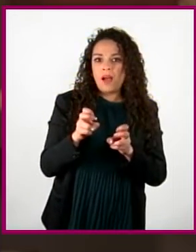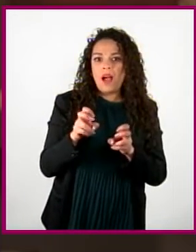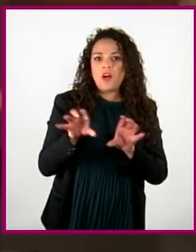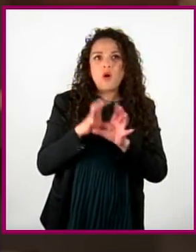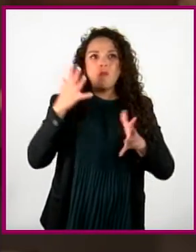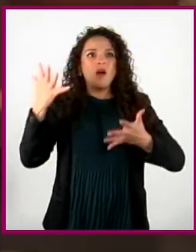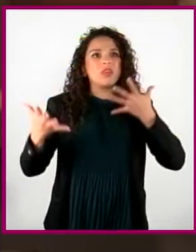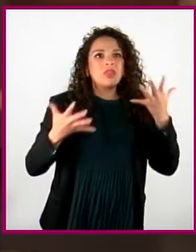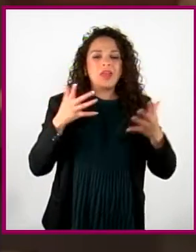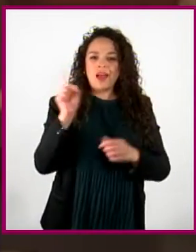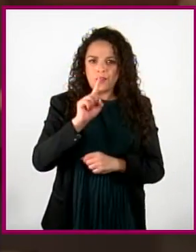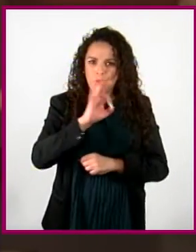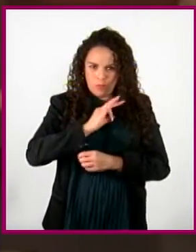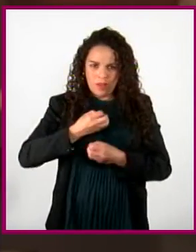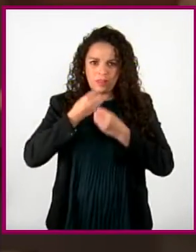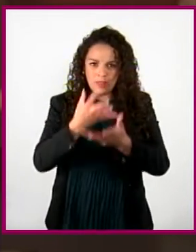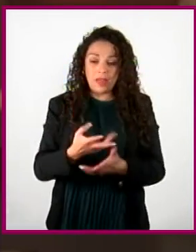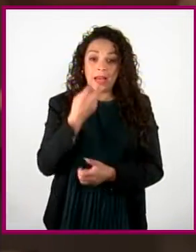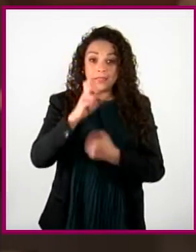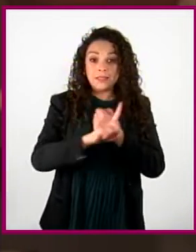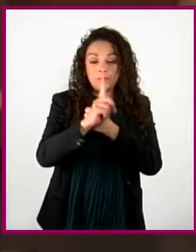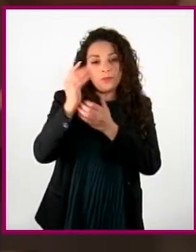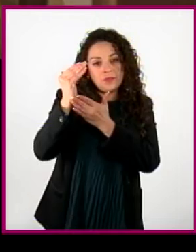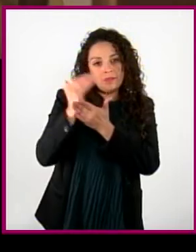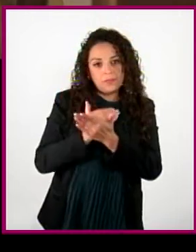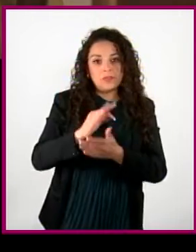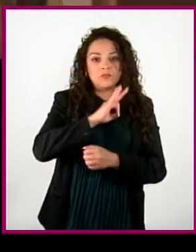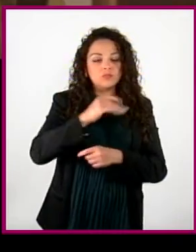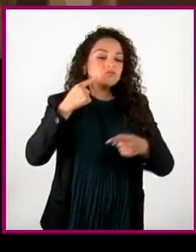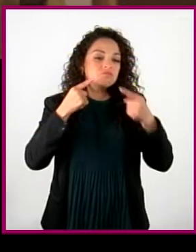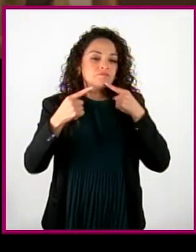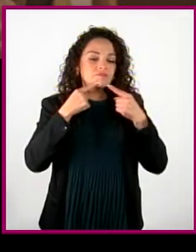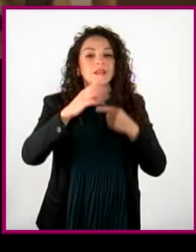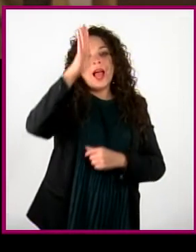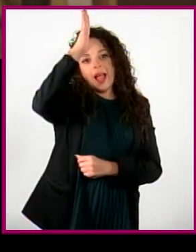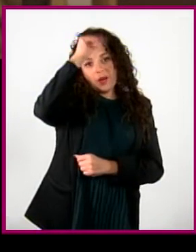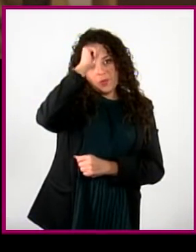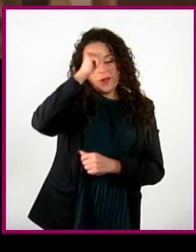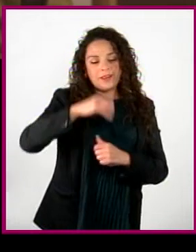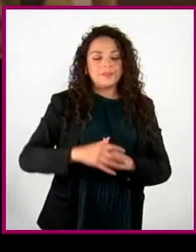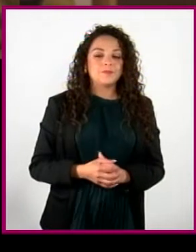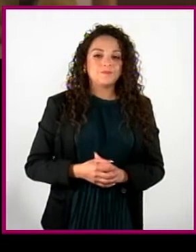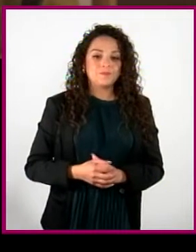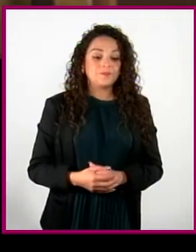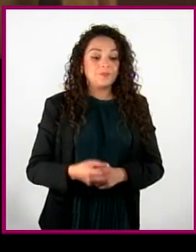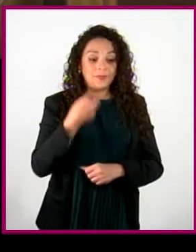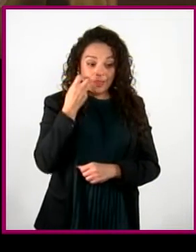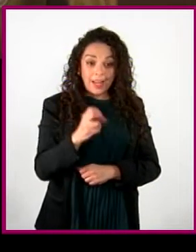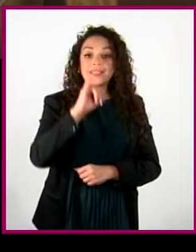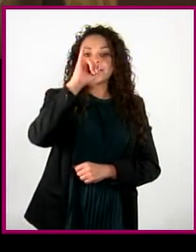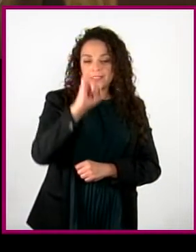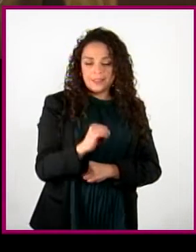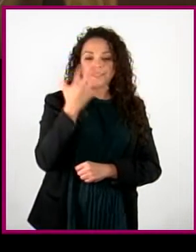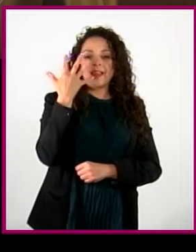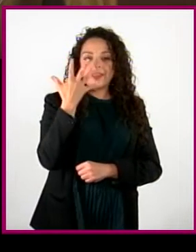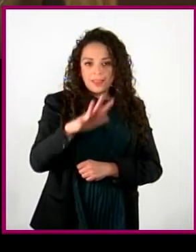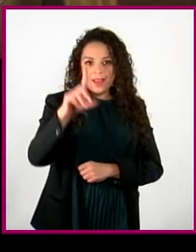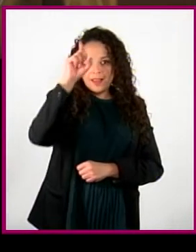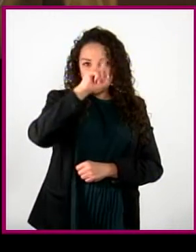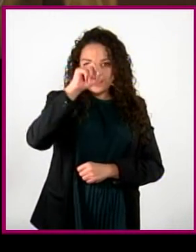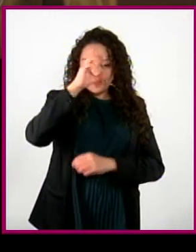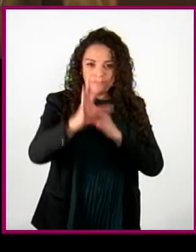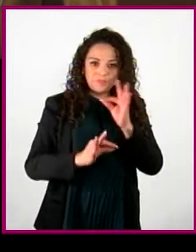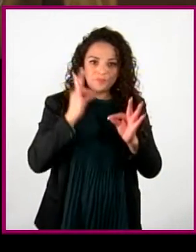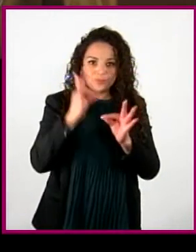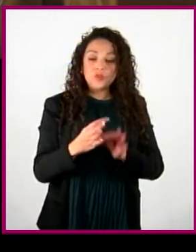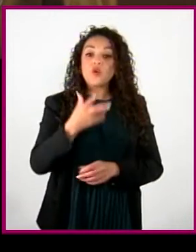que los conflictos se reducen y es más fácil llegar a acuerdos. Ahora sí, este fue el top 10 de recomendaciones para que